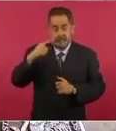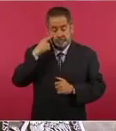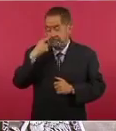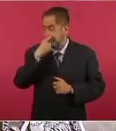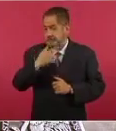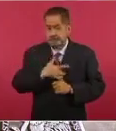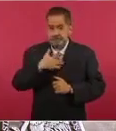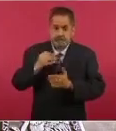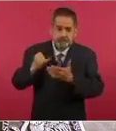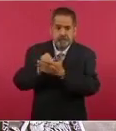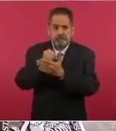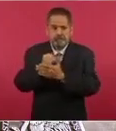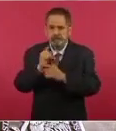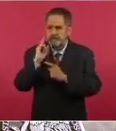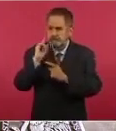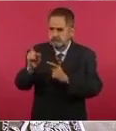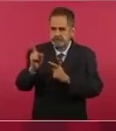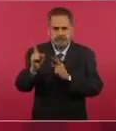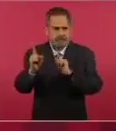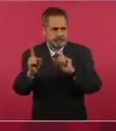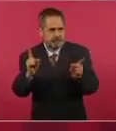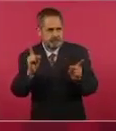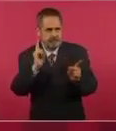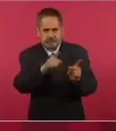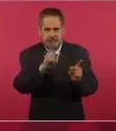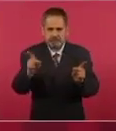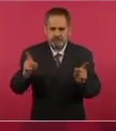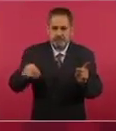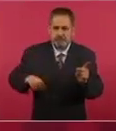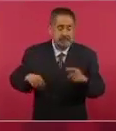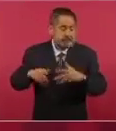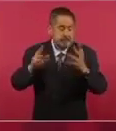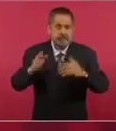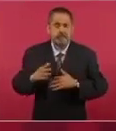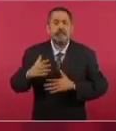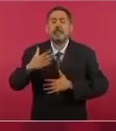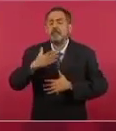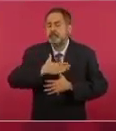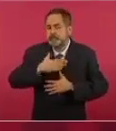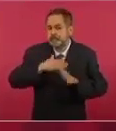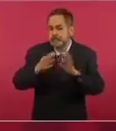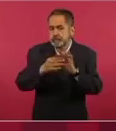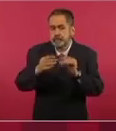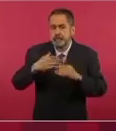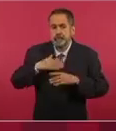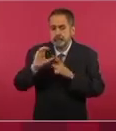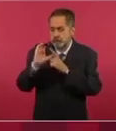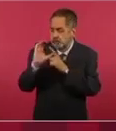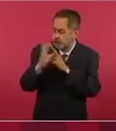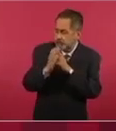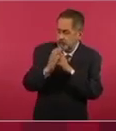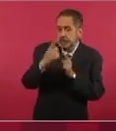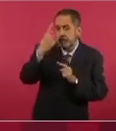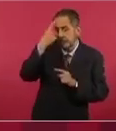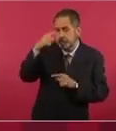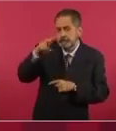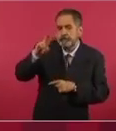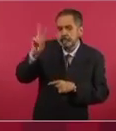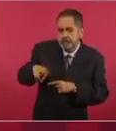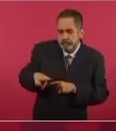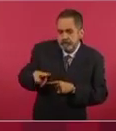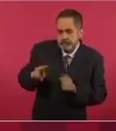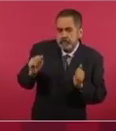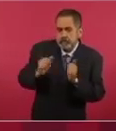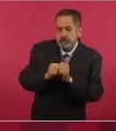delineando las responsabilidades, esto es muy importante. Nosotros somos una comisión por la verdad y el acceso a la